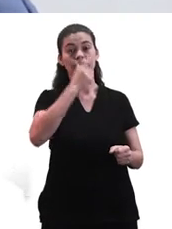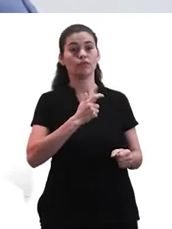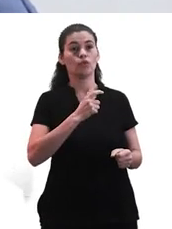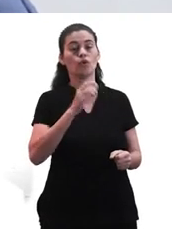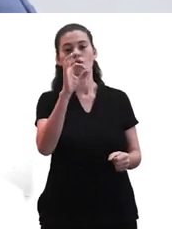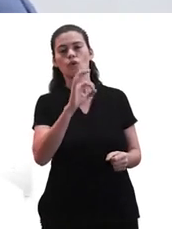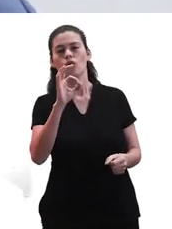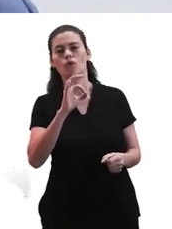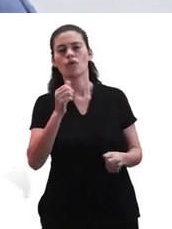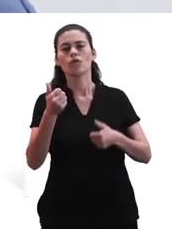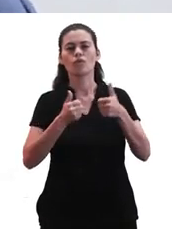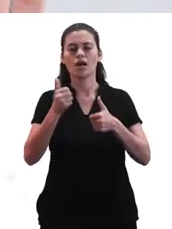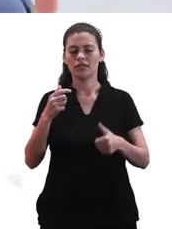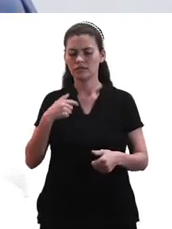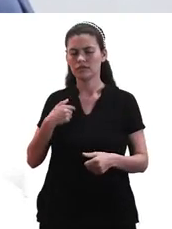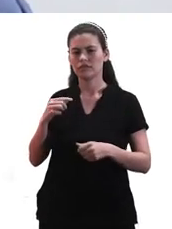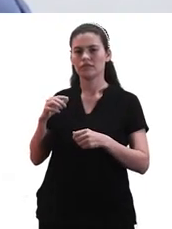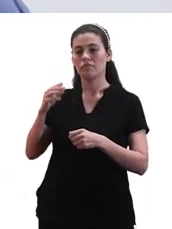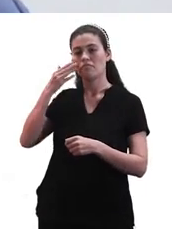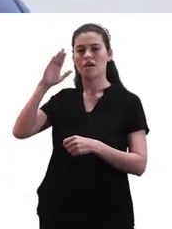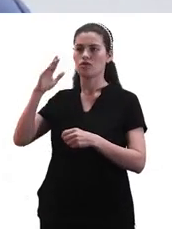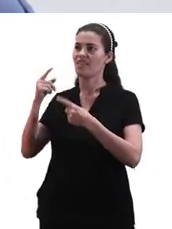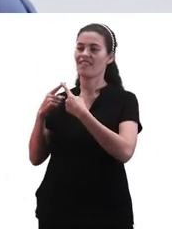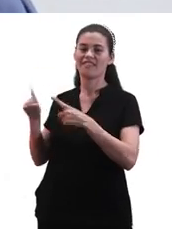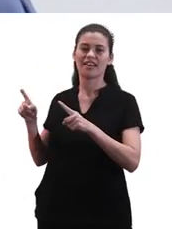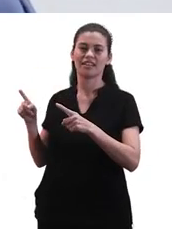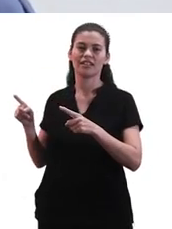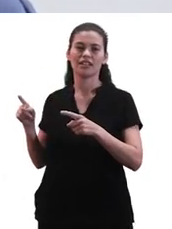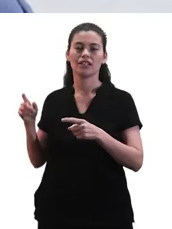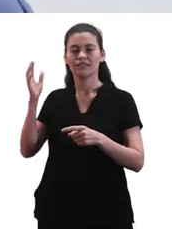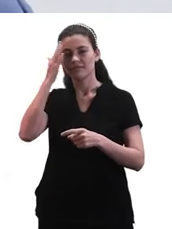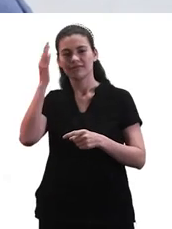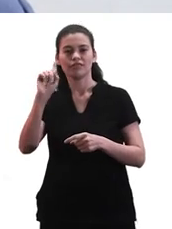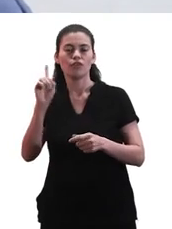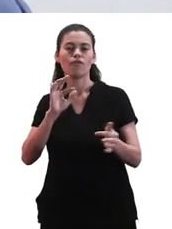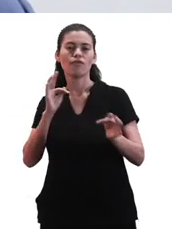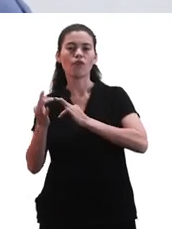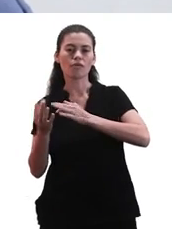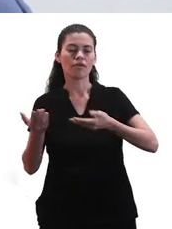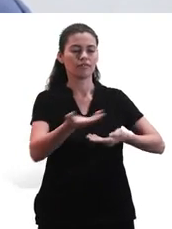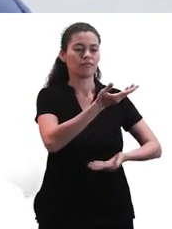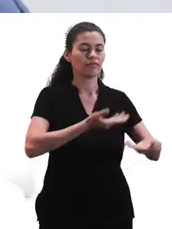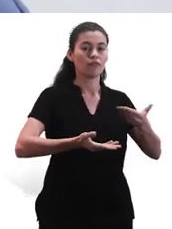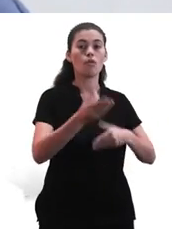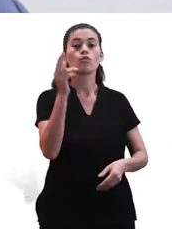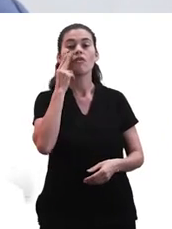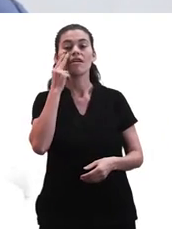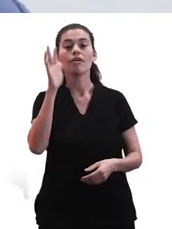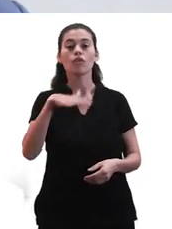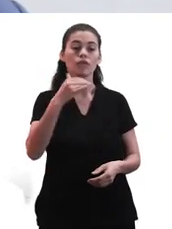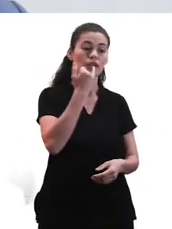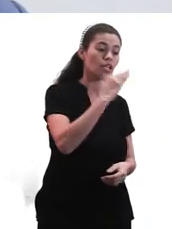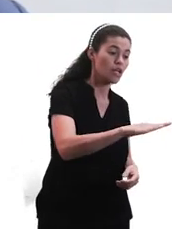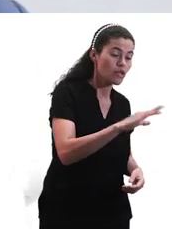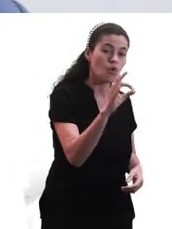o porque lo que llegamos a este punto de adultos, entre comillas, tampoco sabemos hacerlo? Somos nosotros los que tenemos esa poca capacidad de